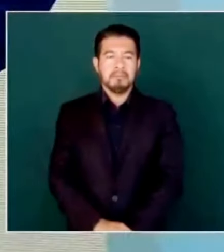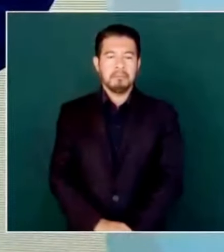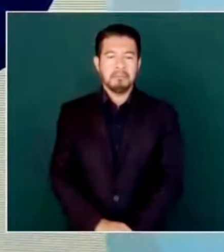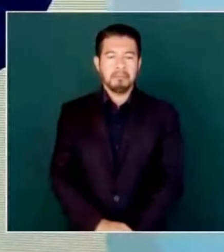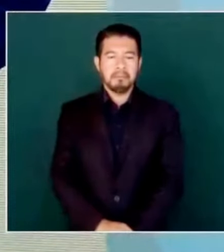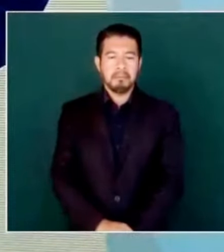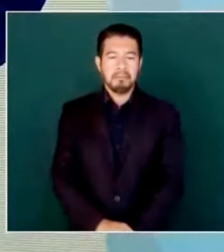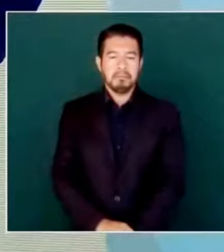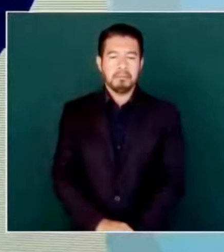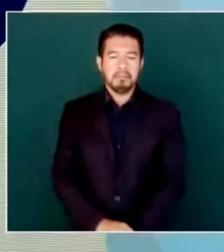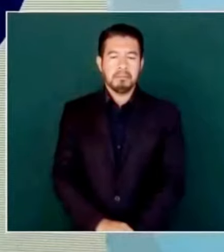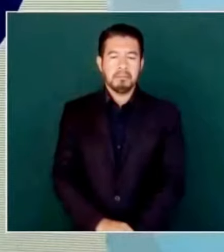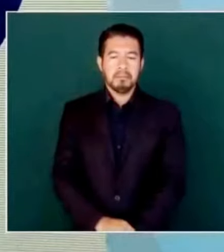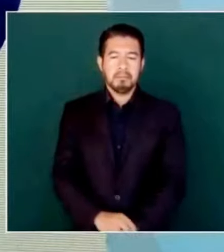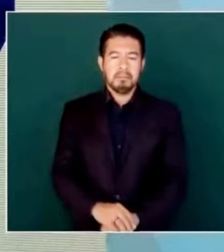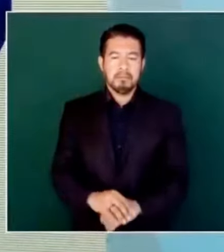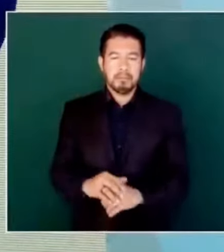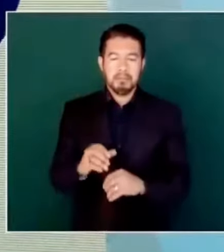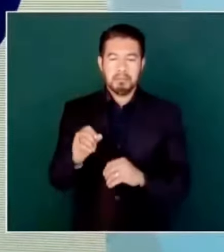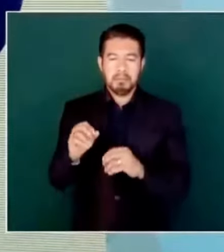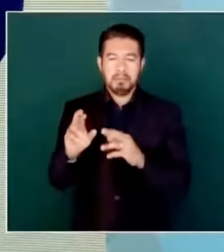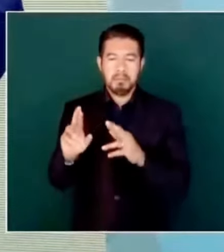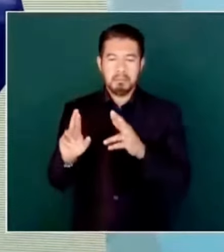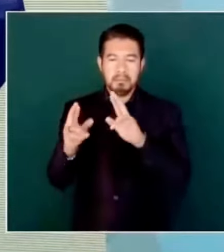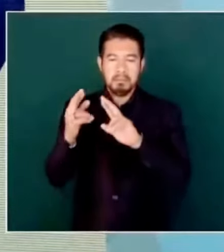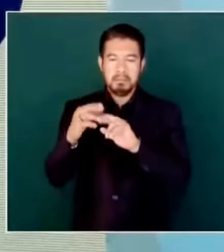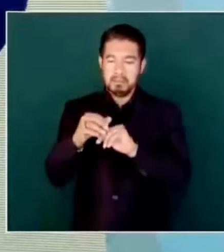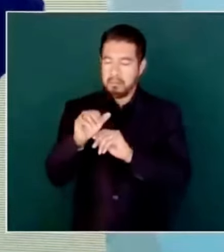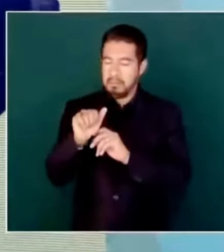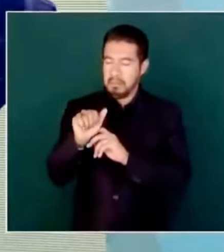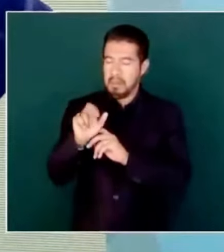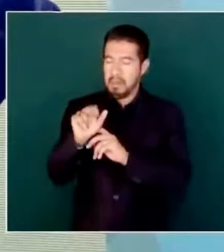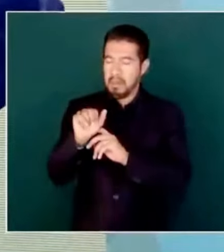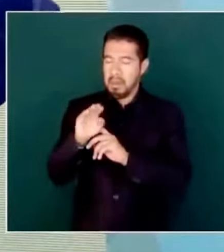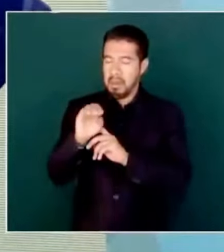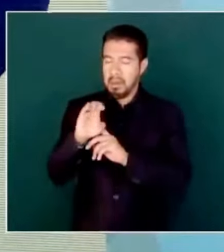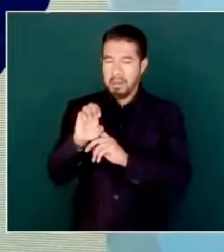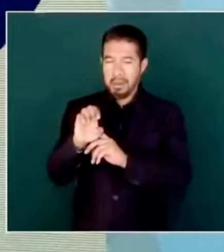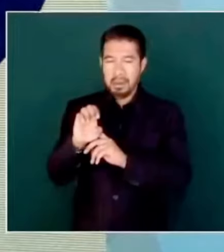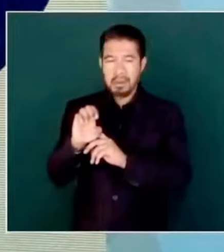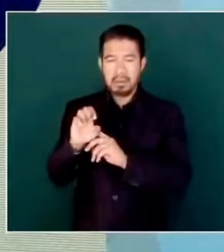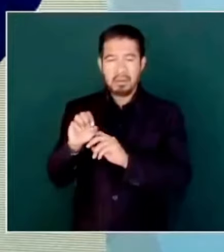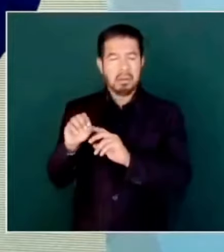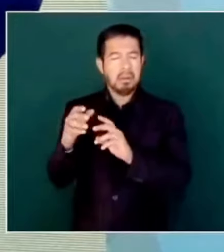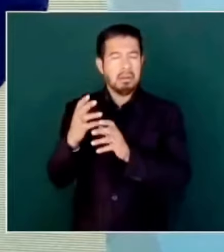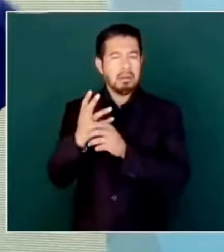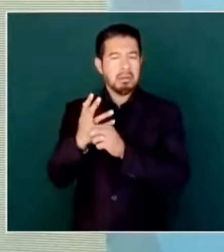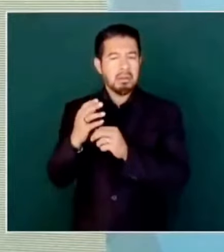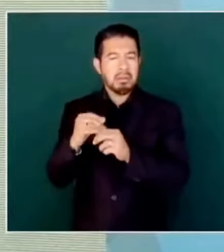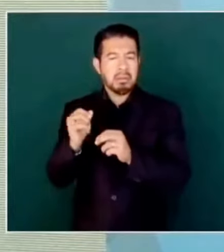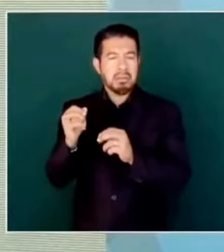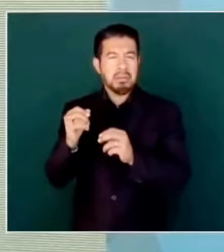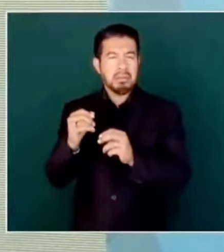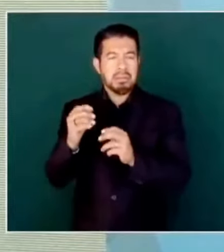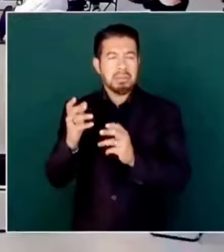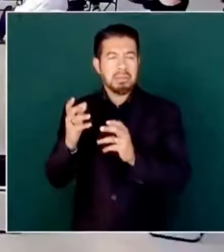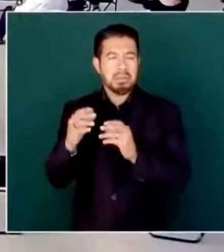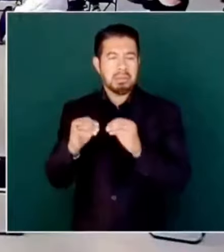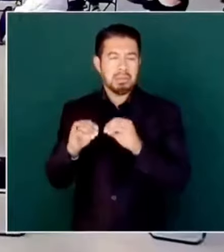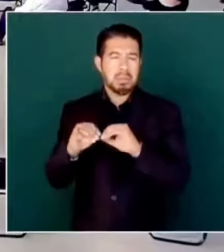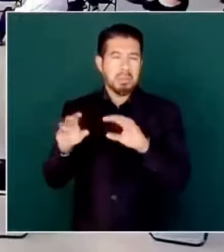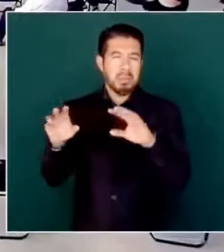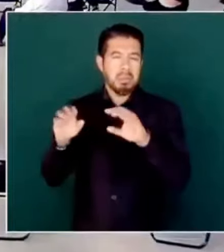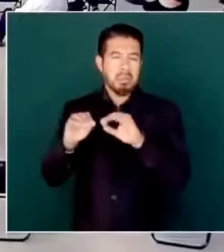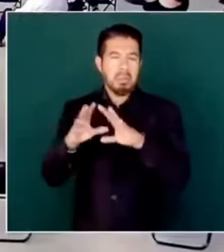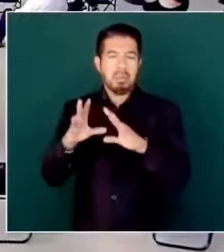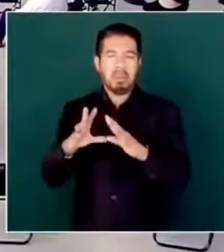la revolución árabe, se hablaba de que